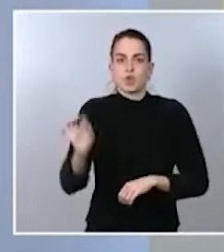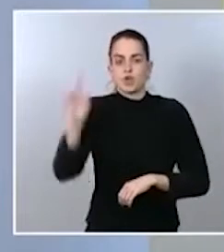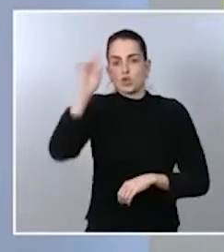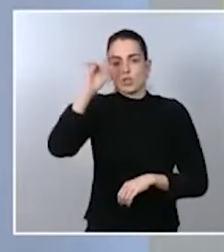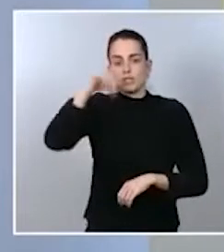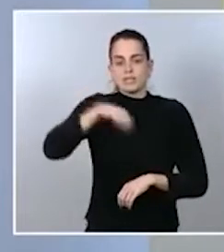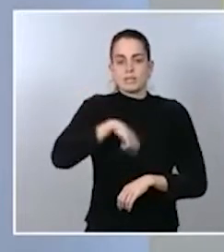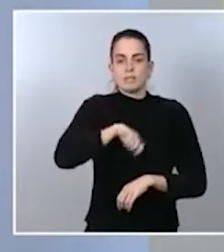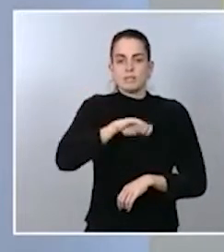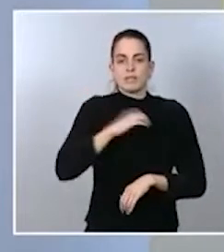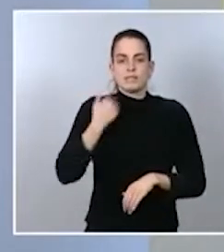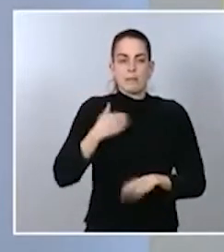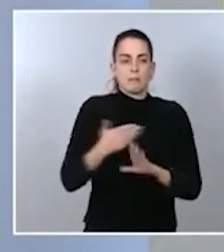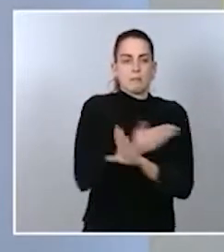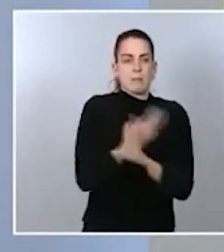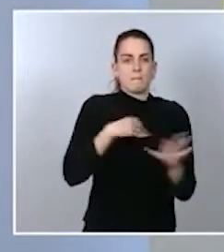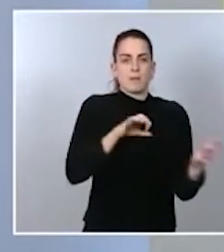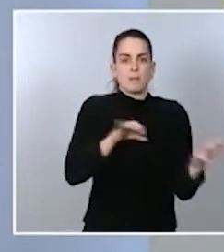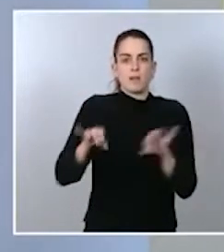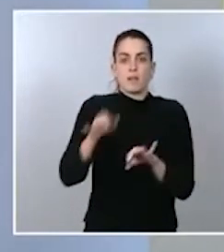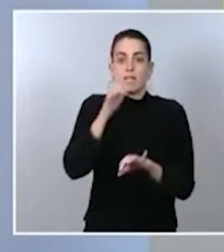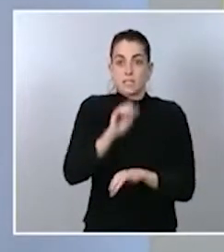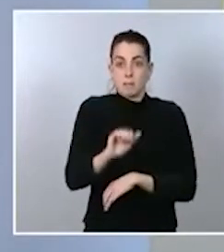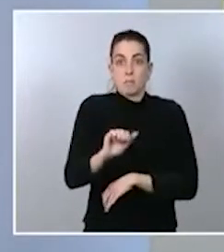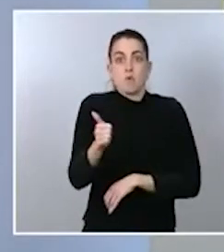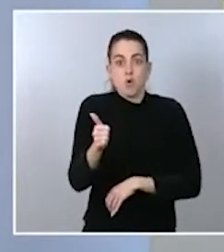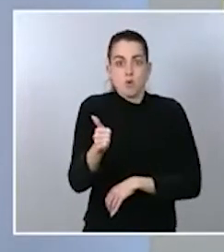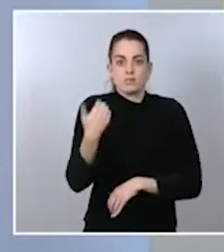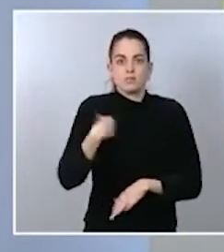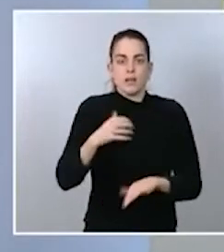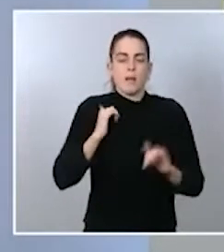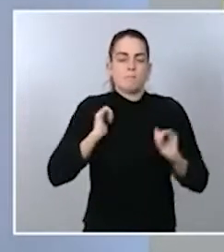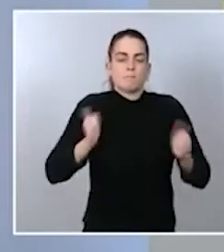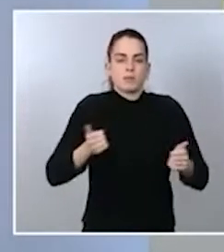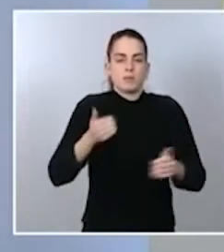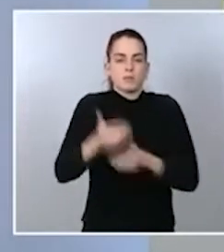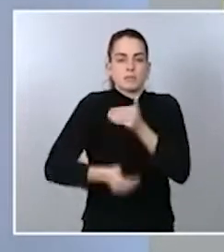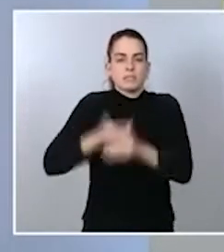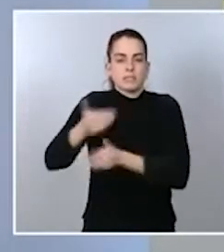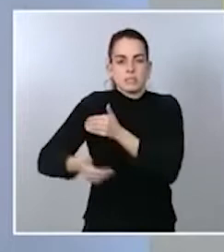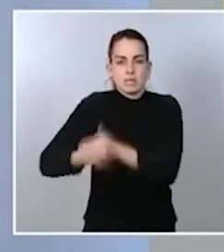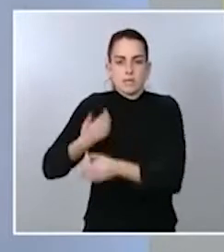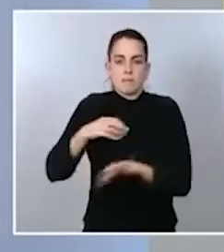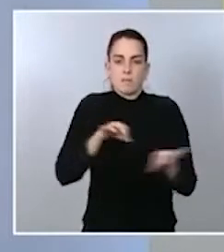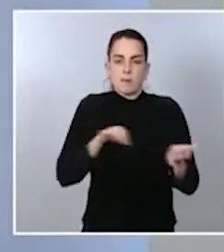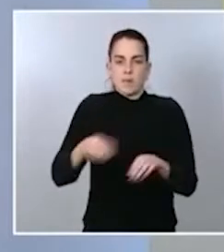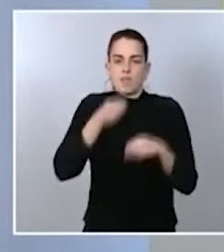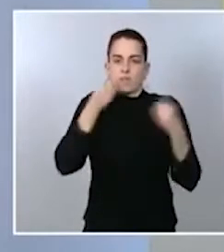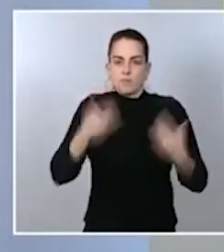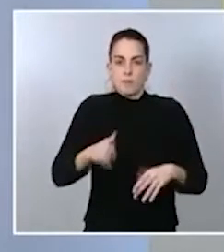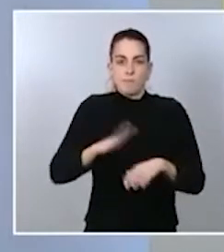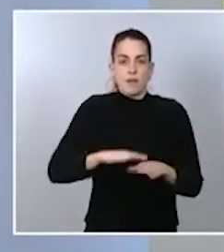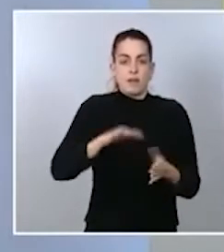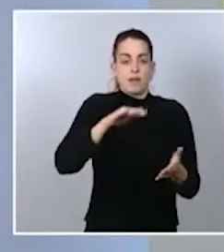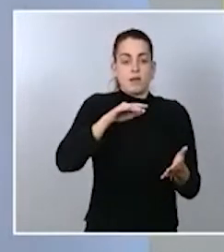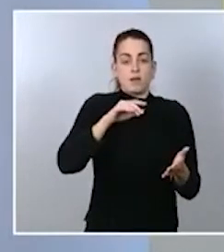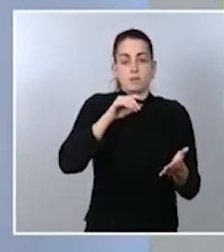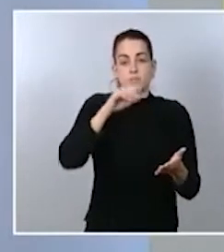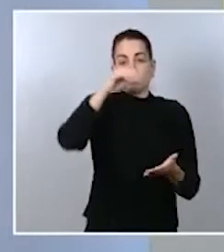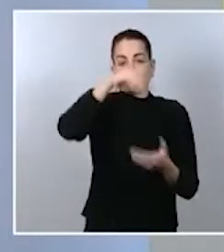si tuviéramos un resultado afirmativo a autorizar esta vacuna a administrar las dosis digamos de forma